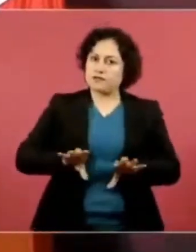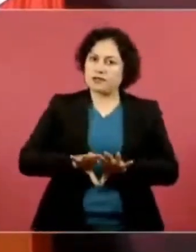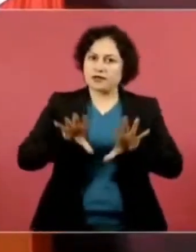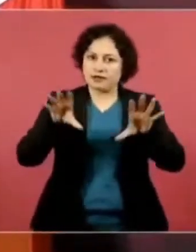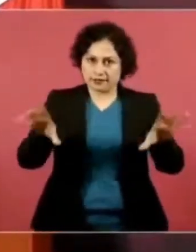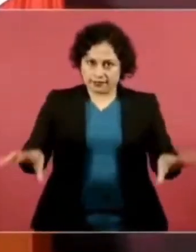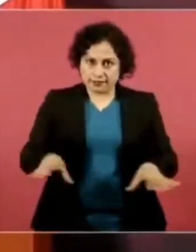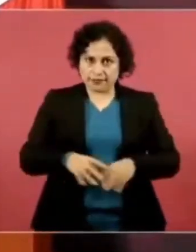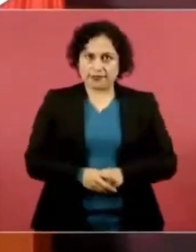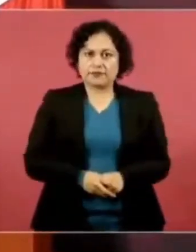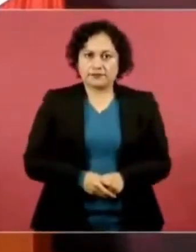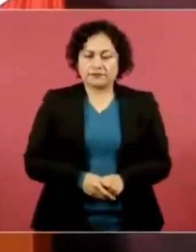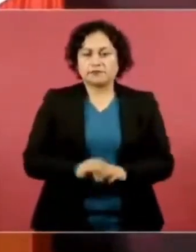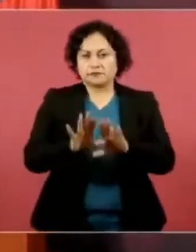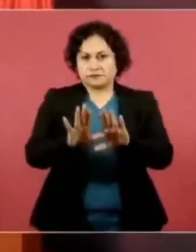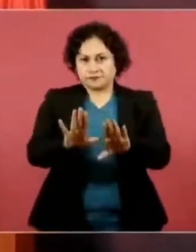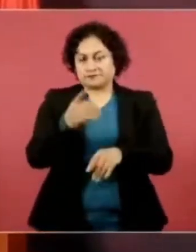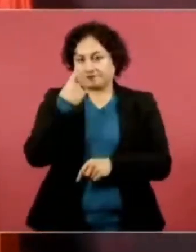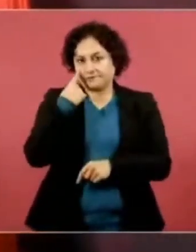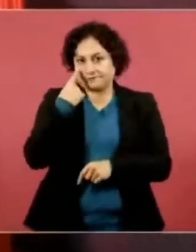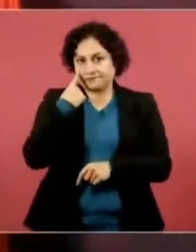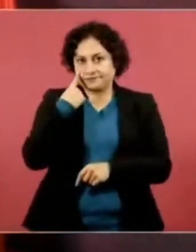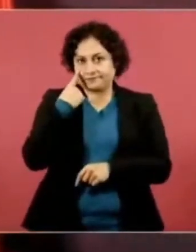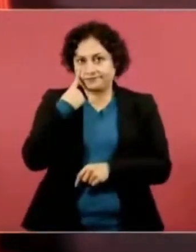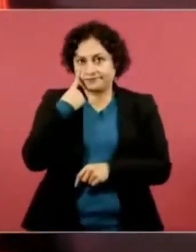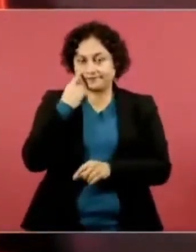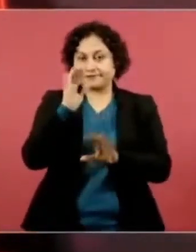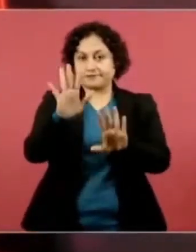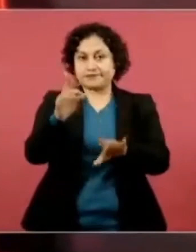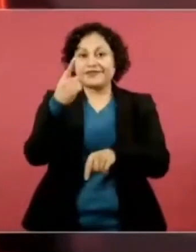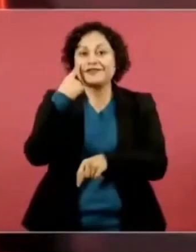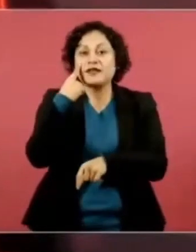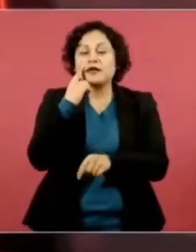esto es, para decir, a ver, no borramos a nadie.